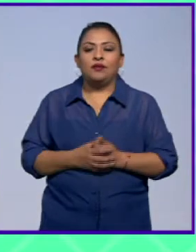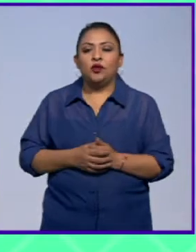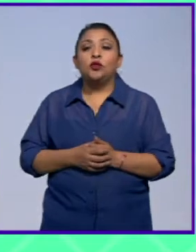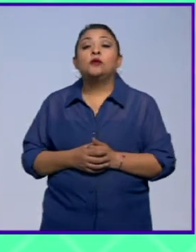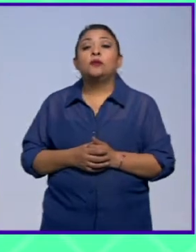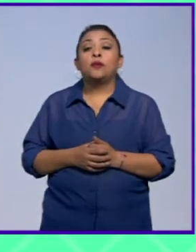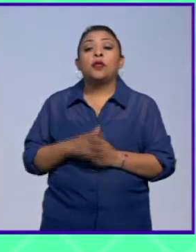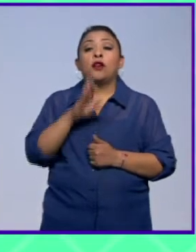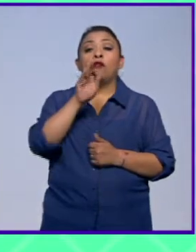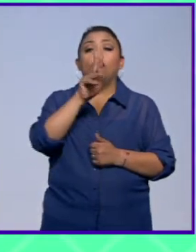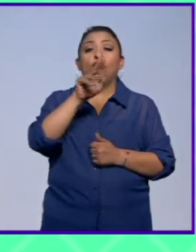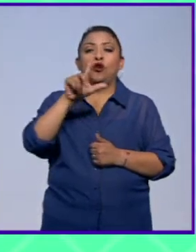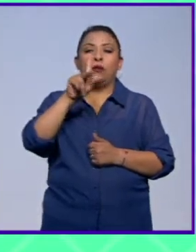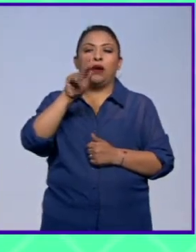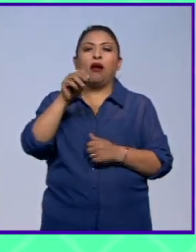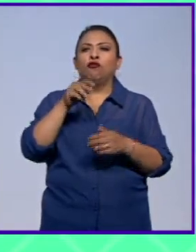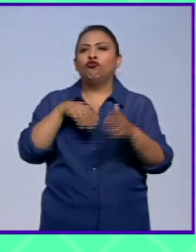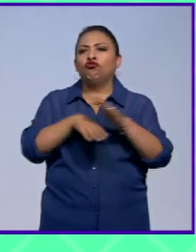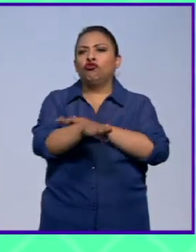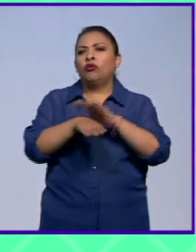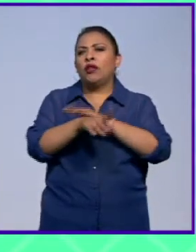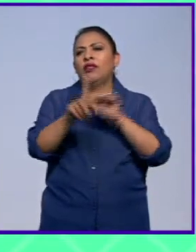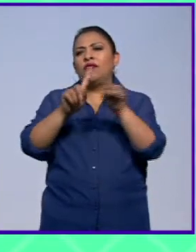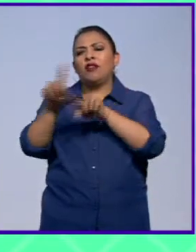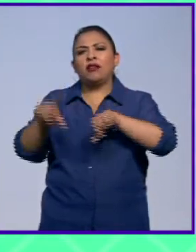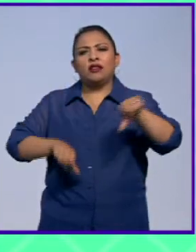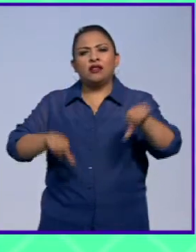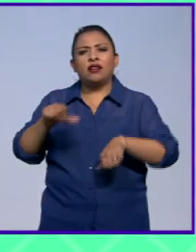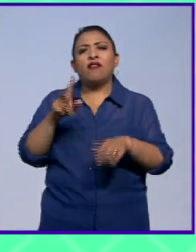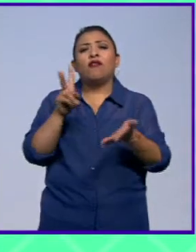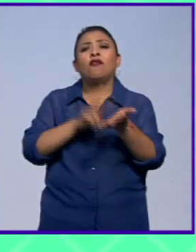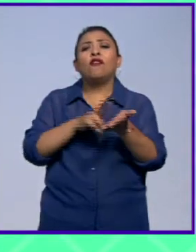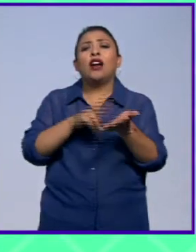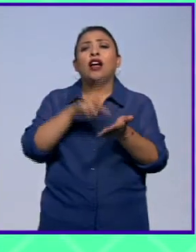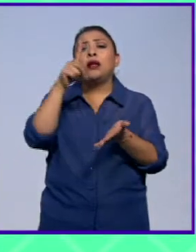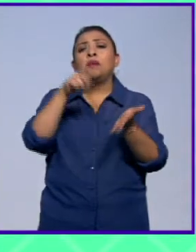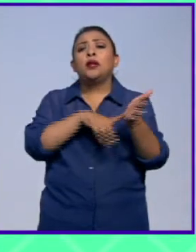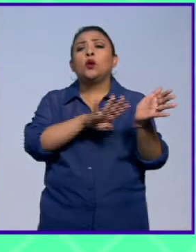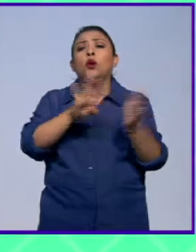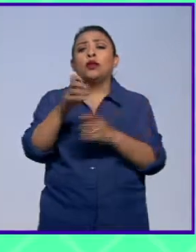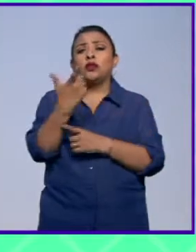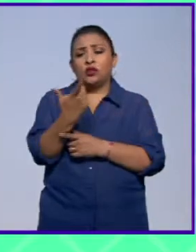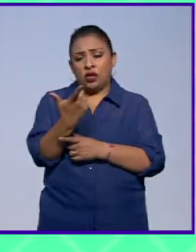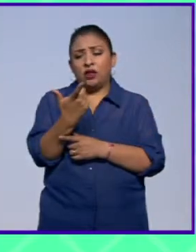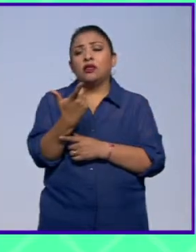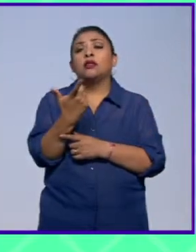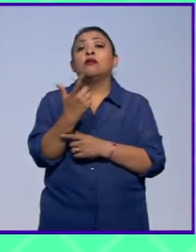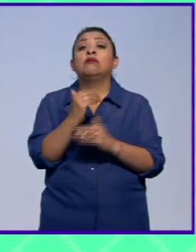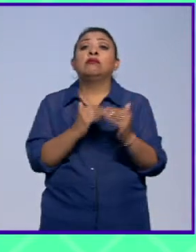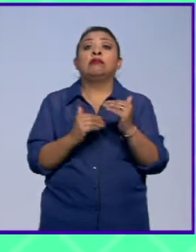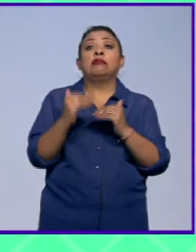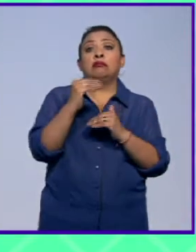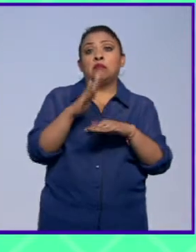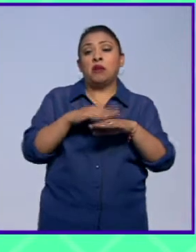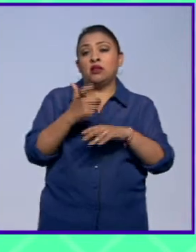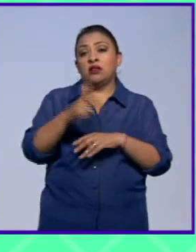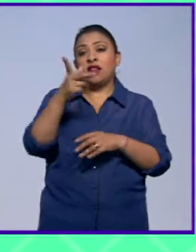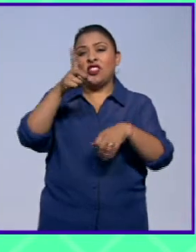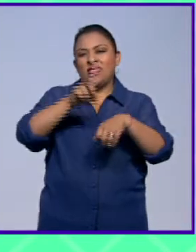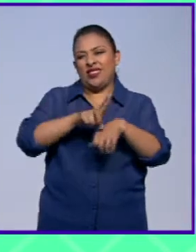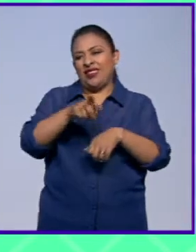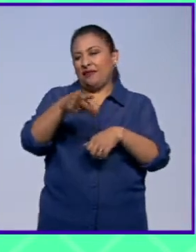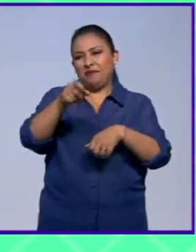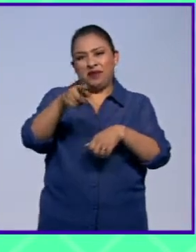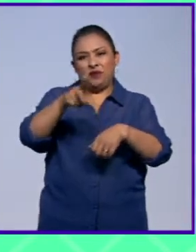El Full Pass, que incluye acceso a todas las actividades y conciertos, tiene un costo de 1.400 pesos que subirá los días del evento a